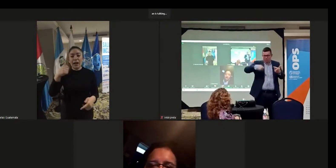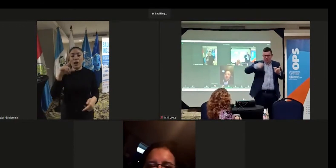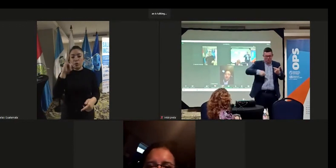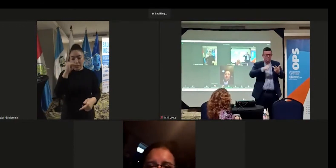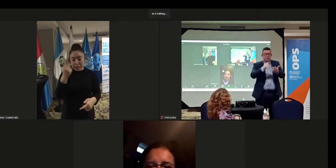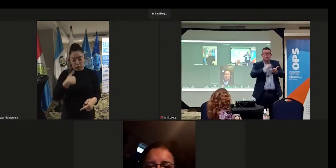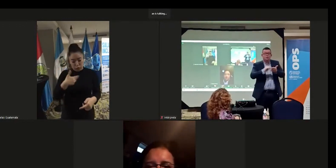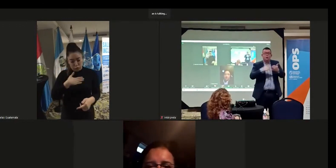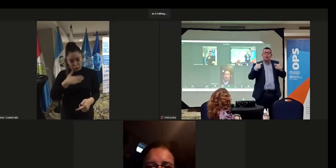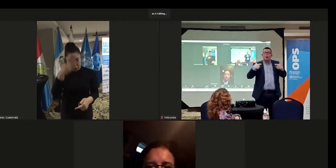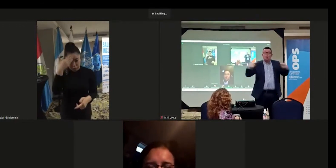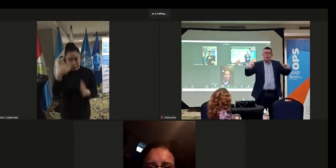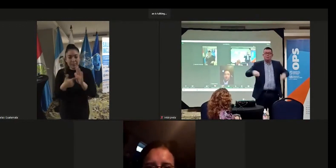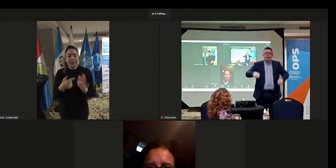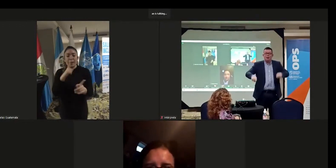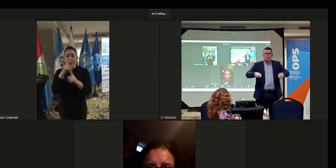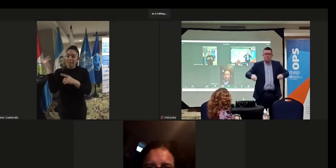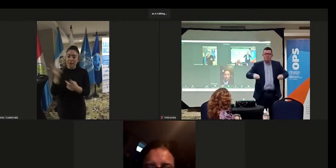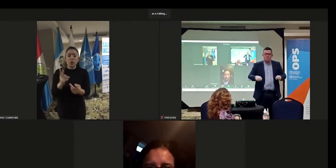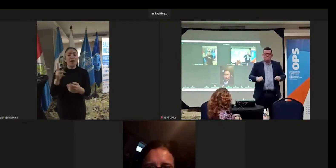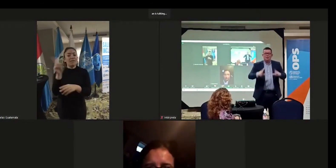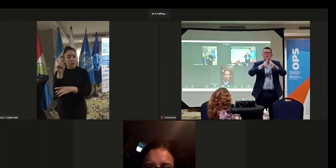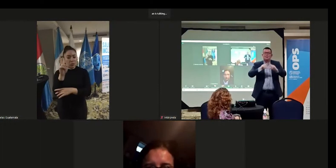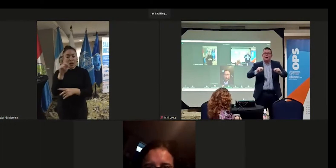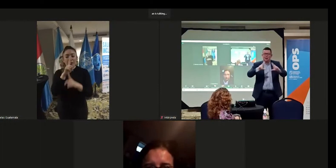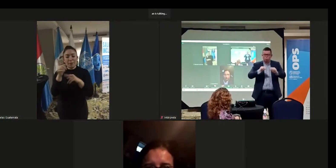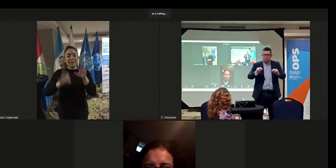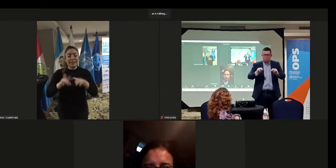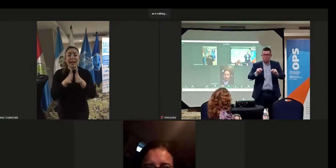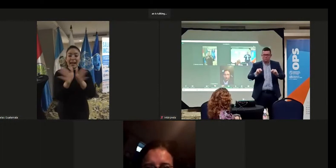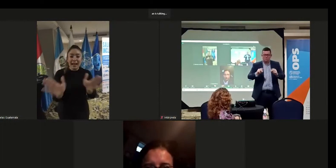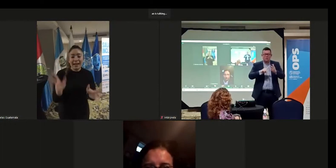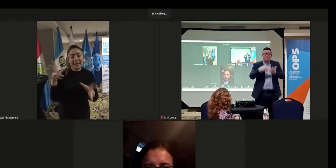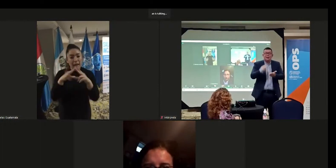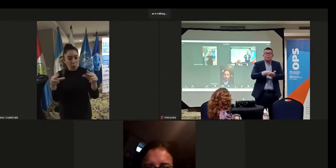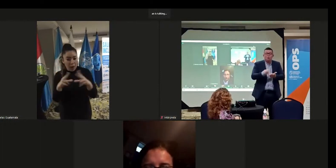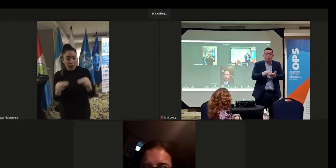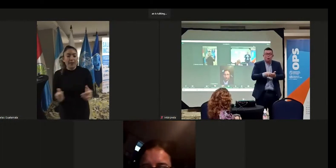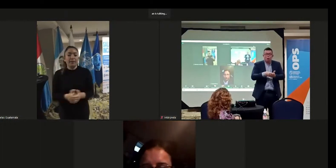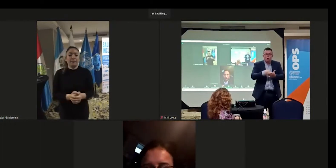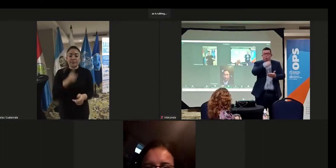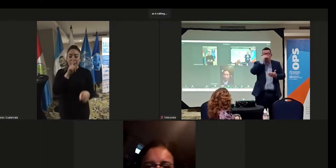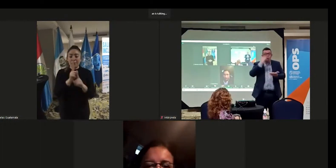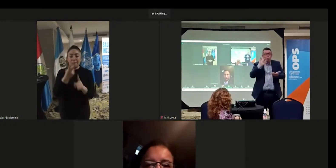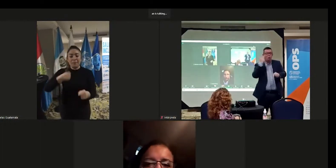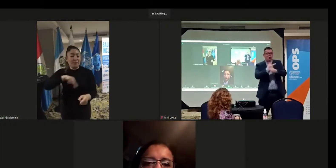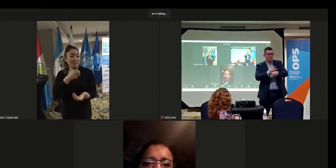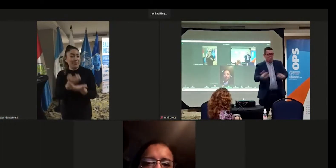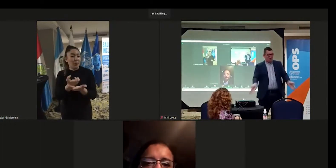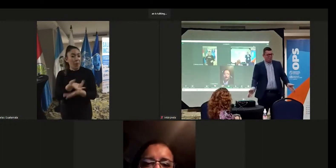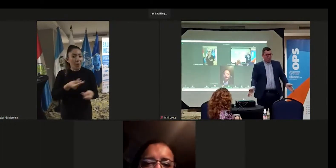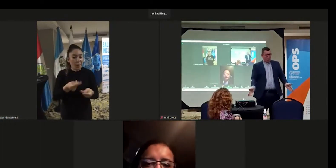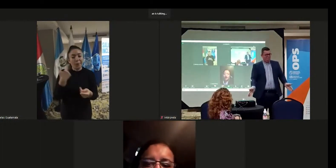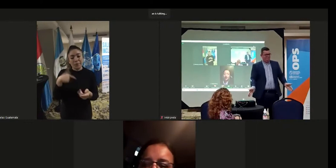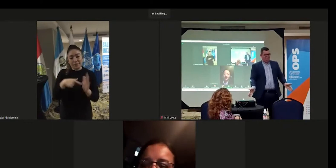persona, Juan Agenda Borrella, que viene de Venezuela, nuestra Secretaria General, que es de Nicaragua, Sandra Darce, nuestro tesorero, Otto